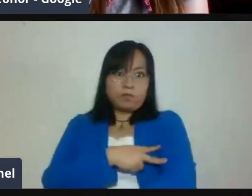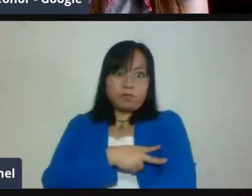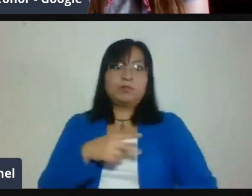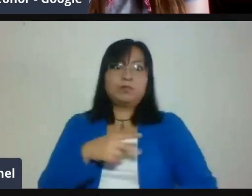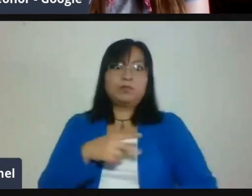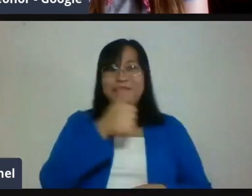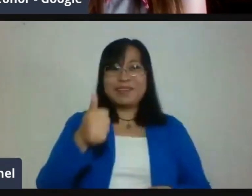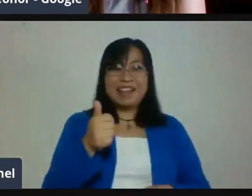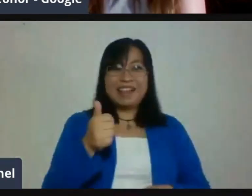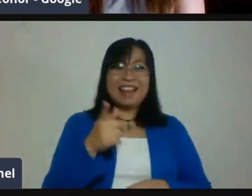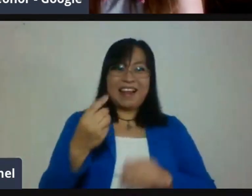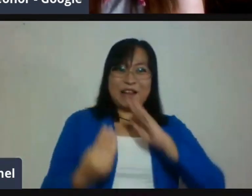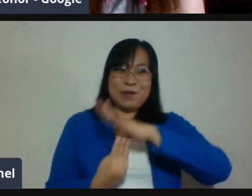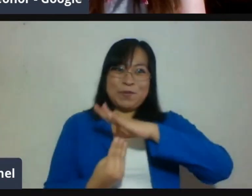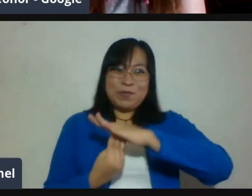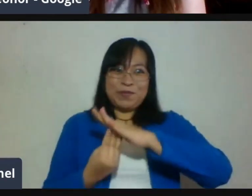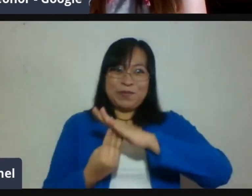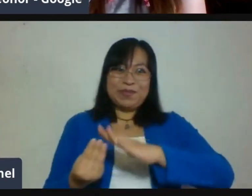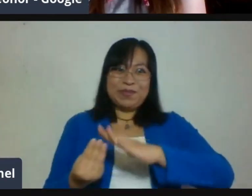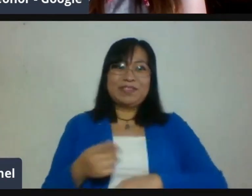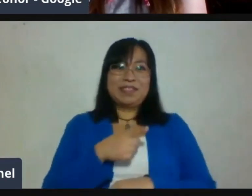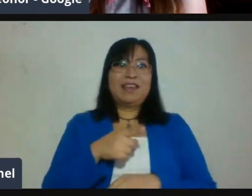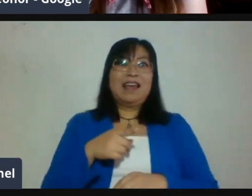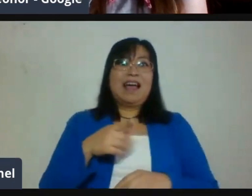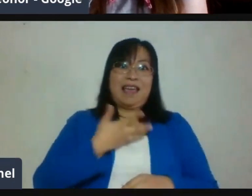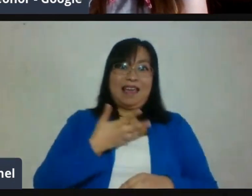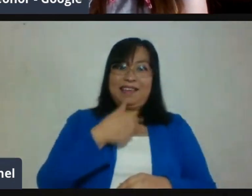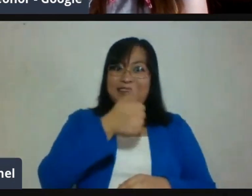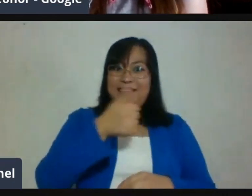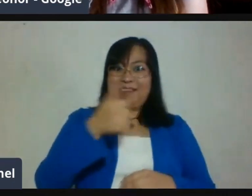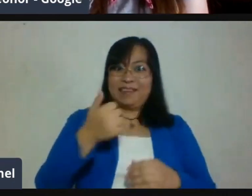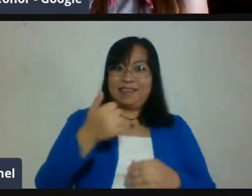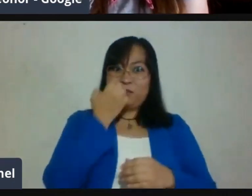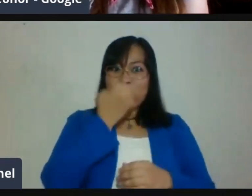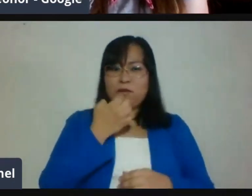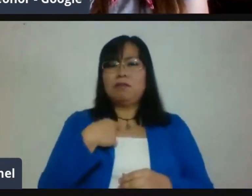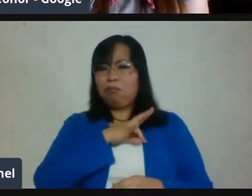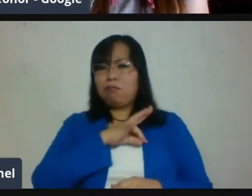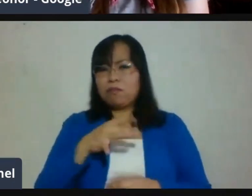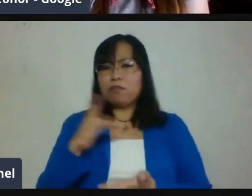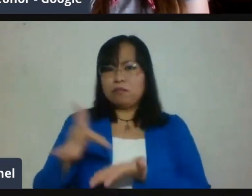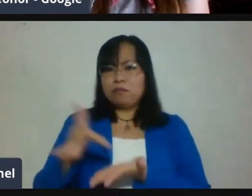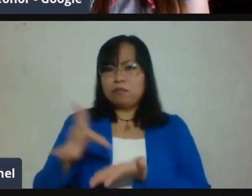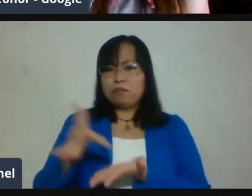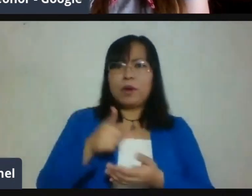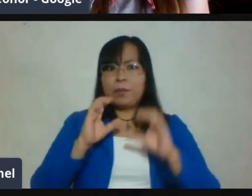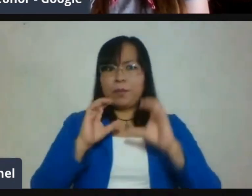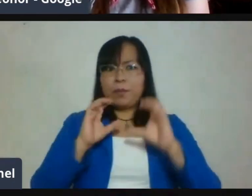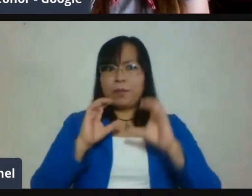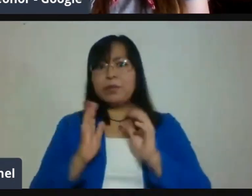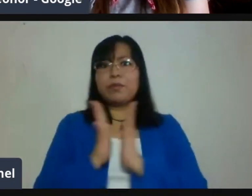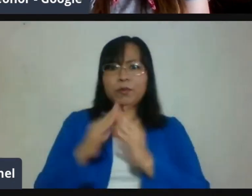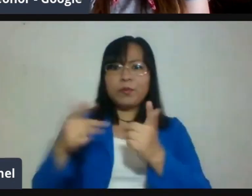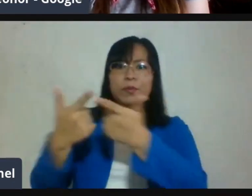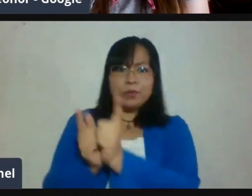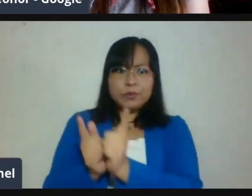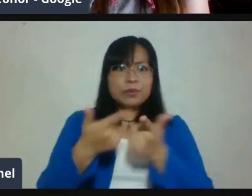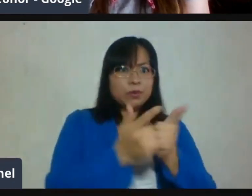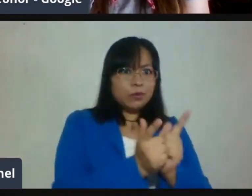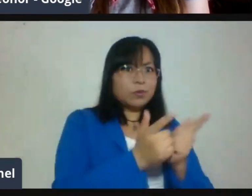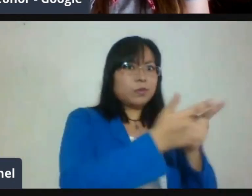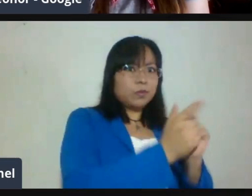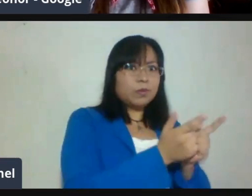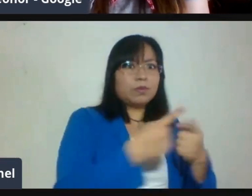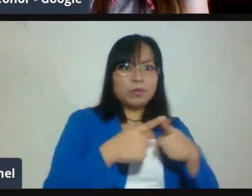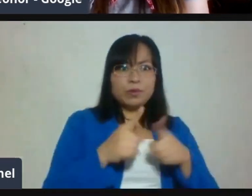te consigan, pues el teléfono celular de todos los papás de tu grupo y entonces en WhatsApp, pues les mandas esta información, ¿no? Pero es